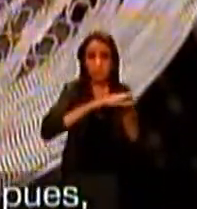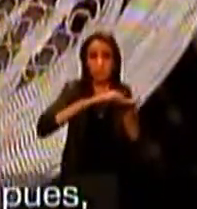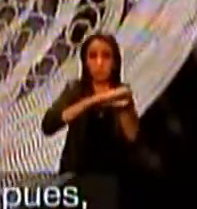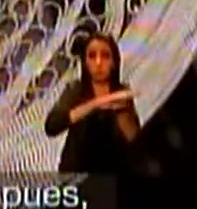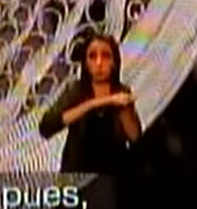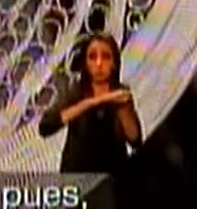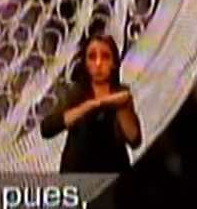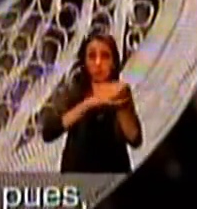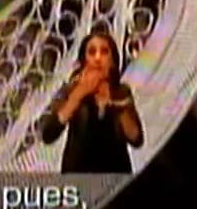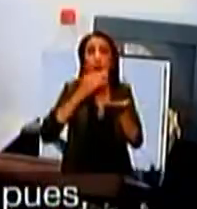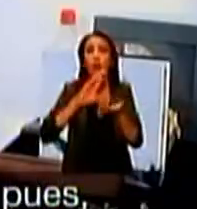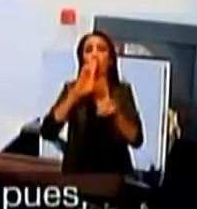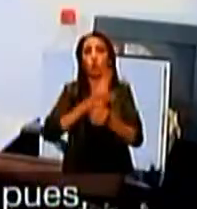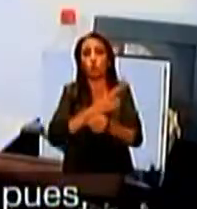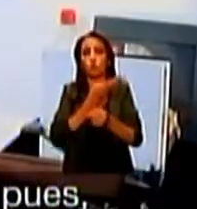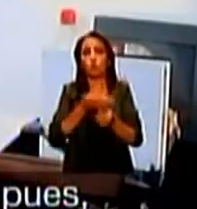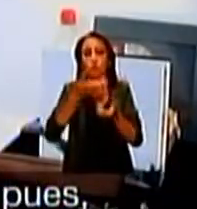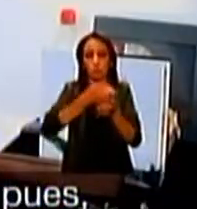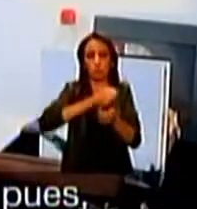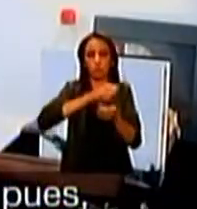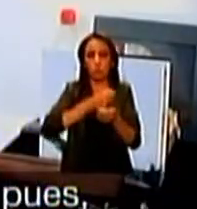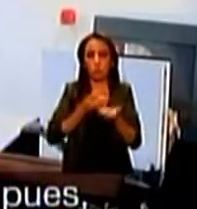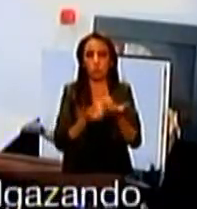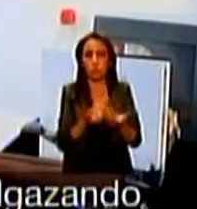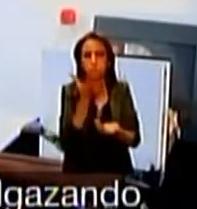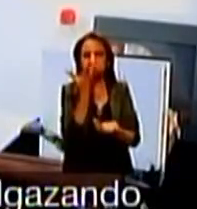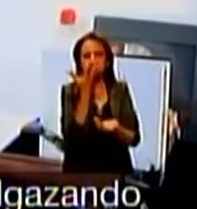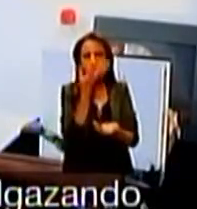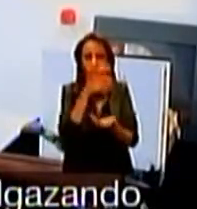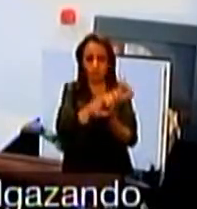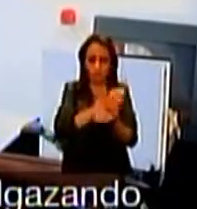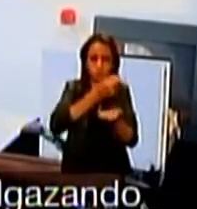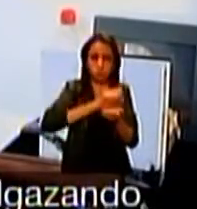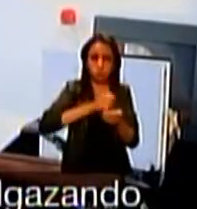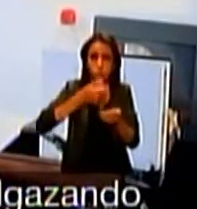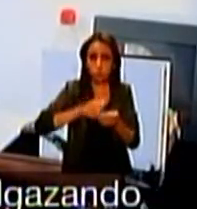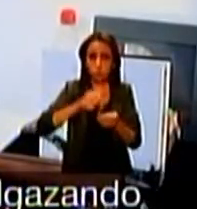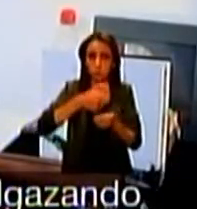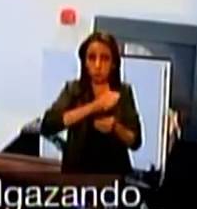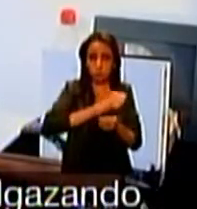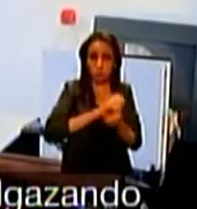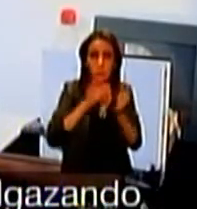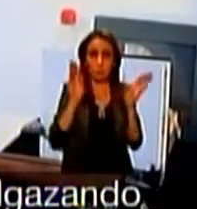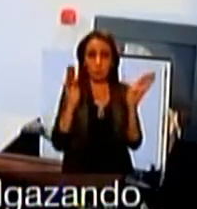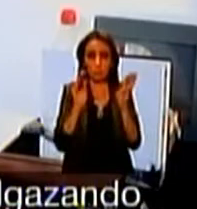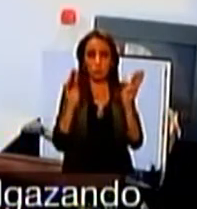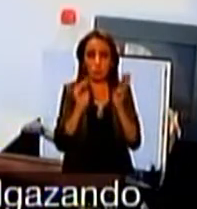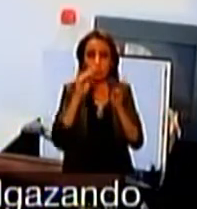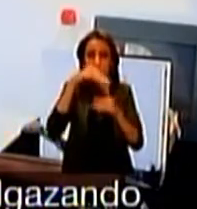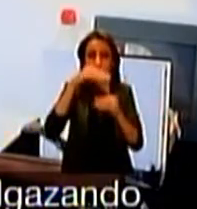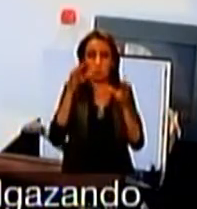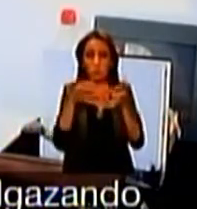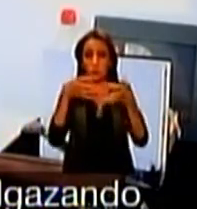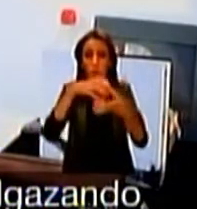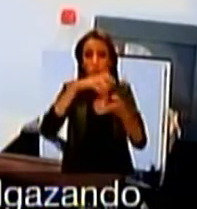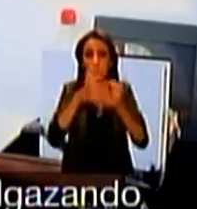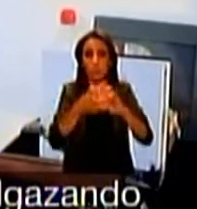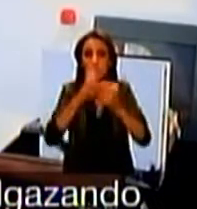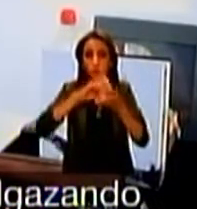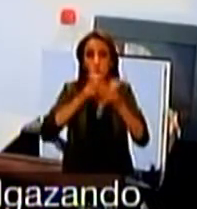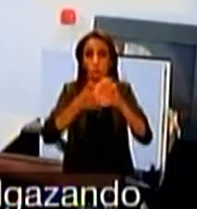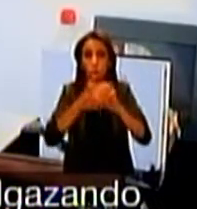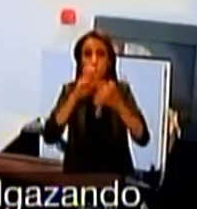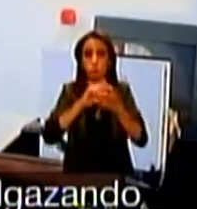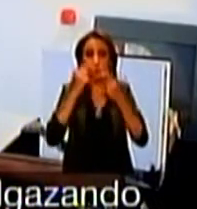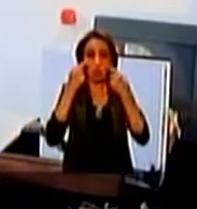obtenemos una barra, pues le utilizamos a través del fuego, utilizamos esta máquina para ir adelgazando y consiguiendo los